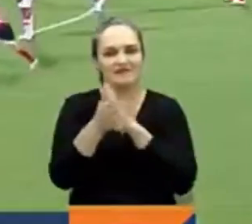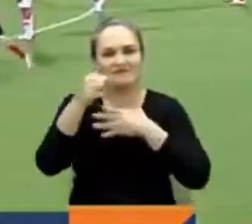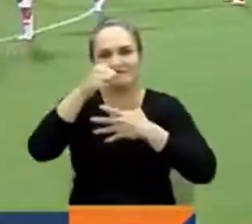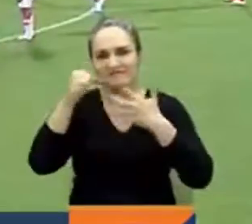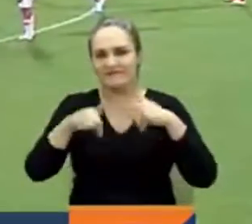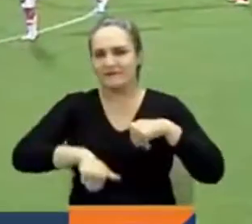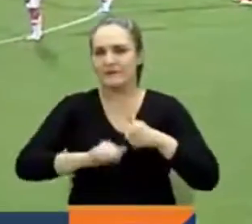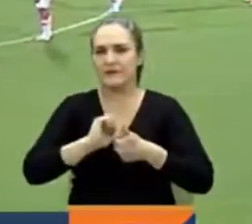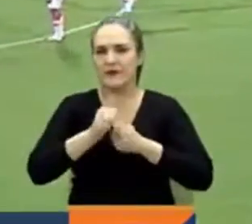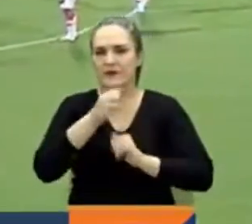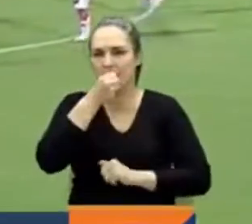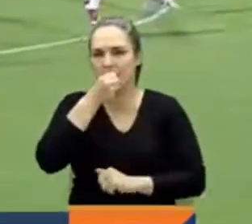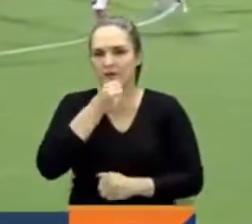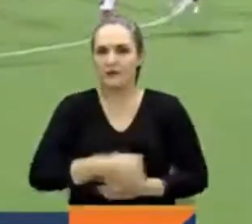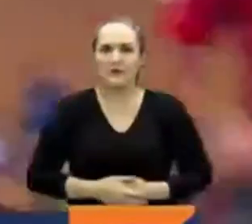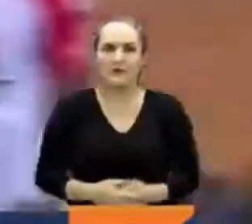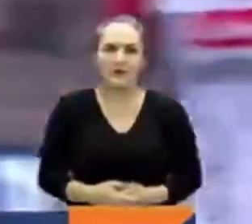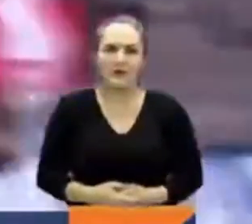en RTBC Noticias.